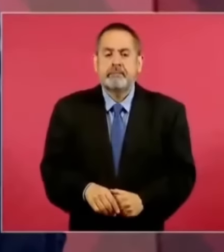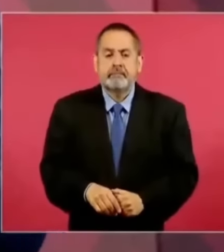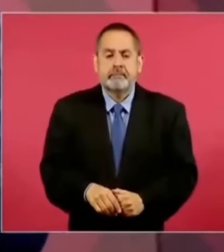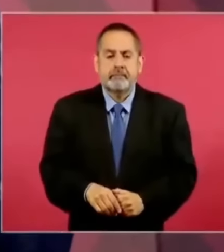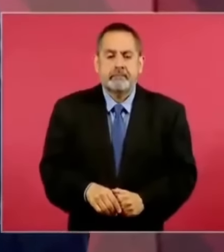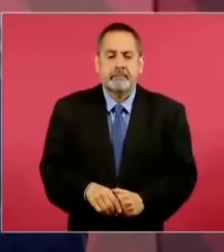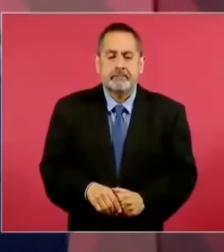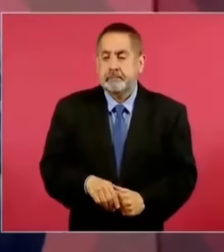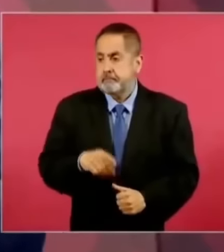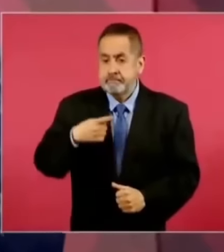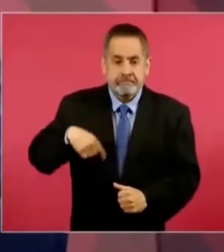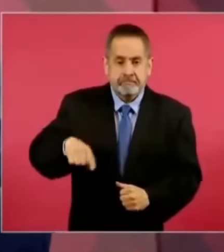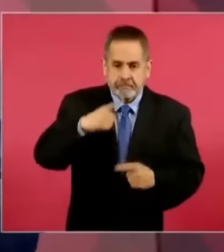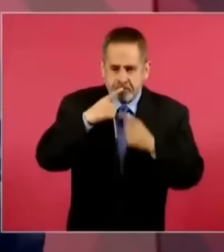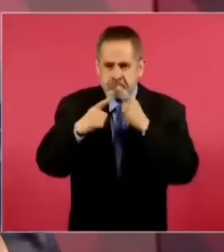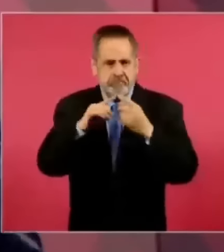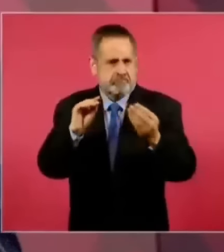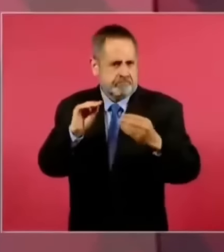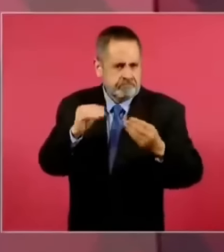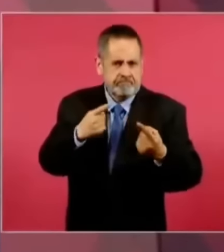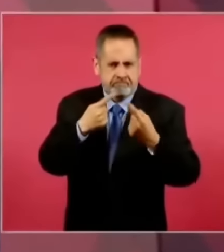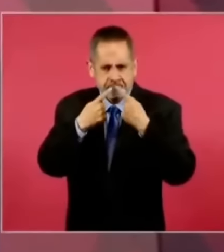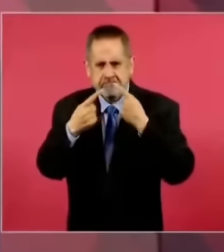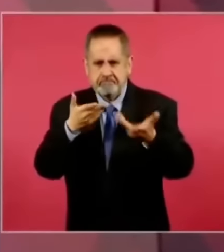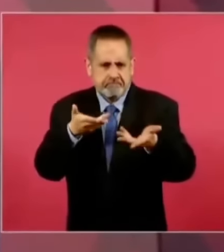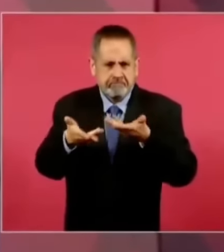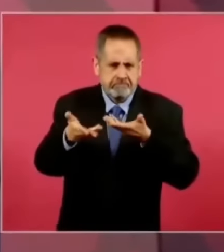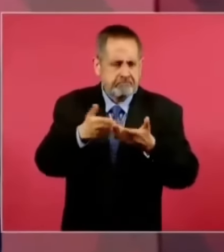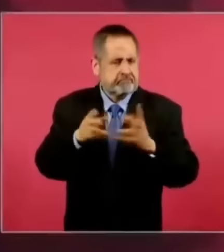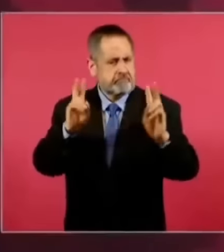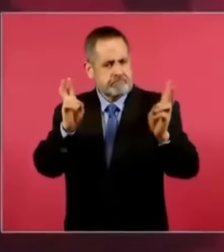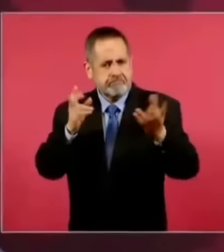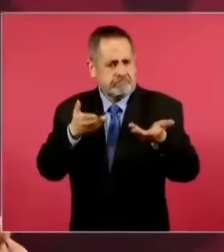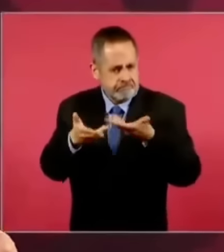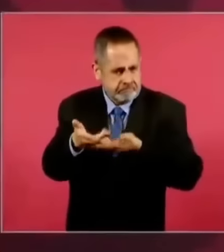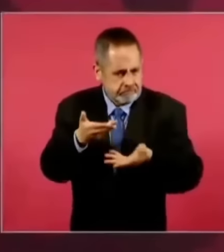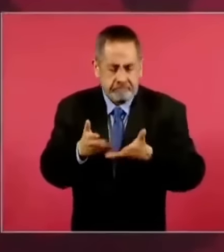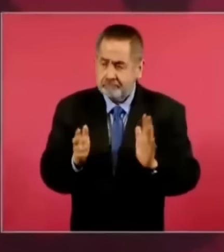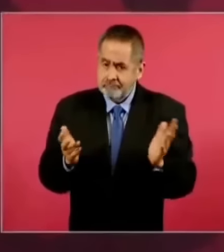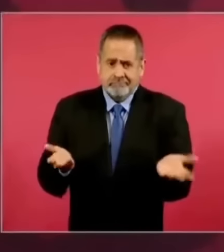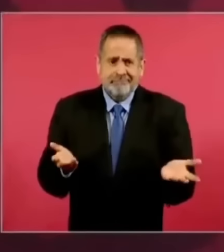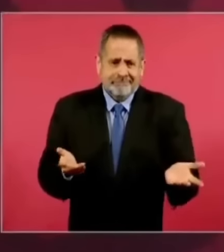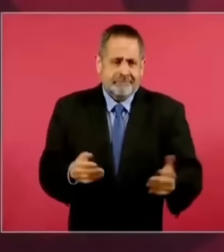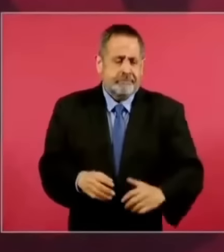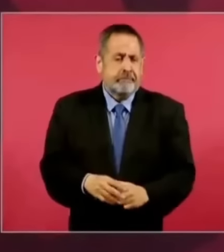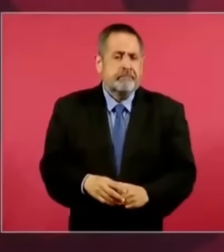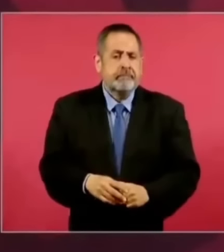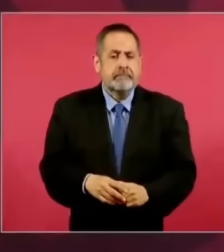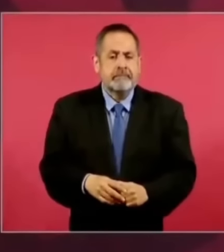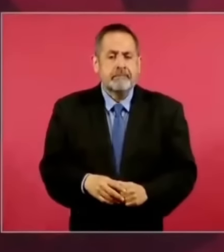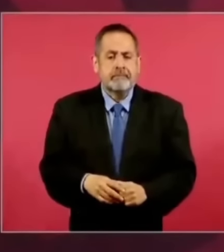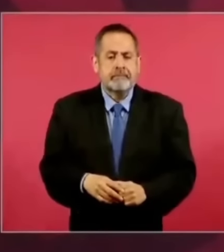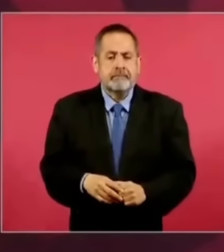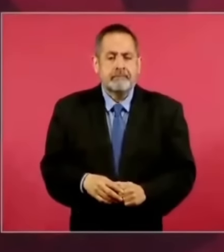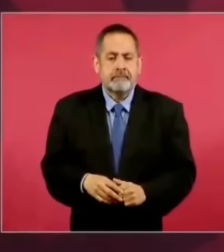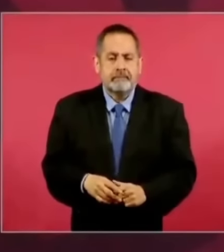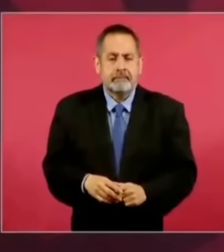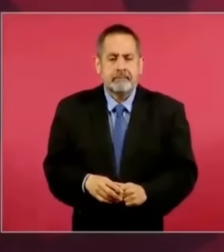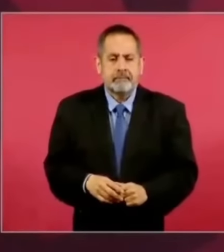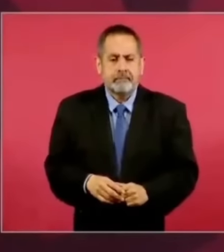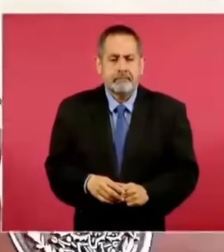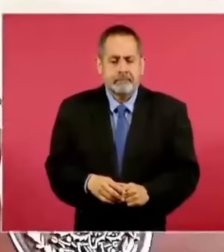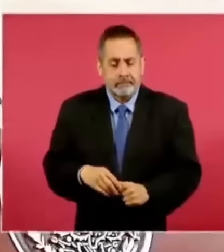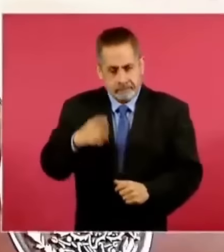para que podamos debatir sobre estos temas y sobre el